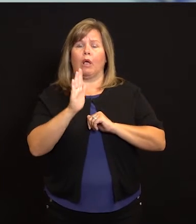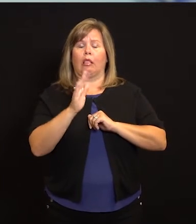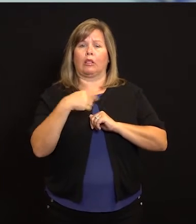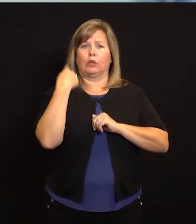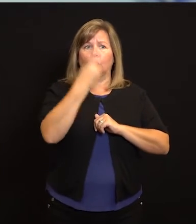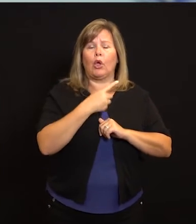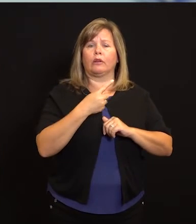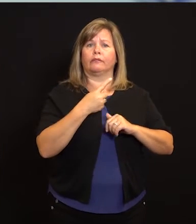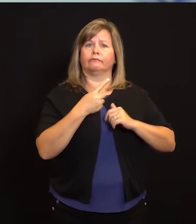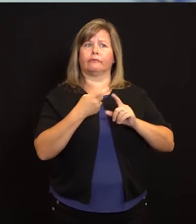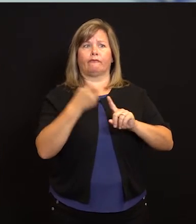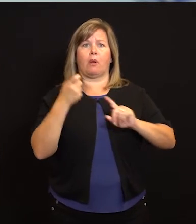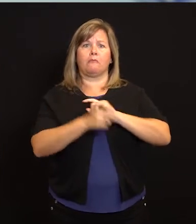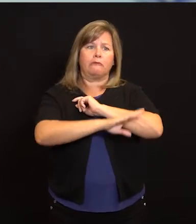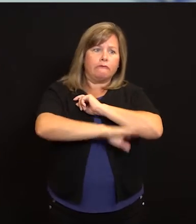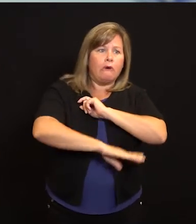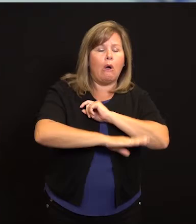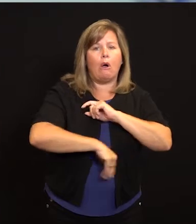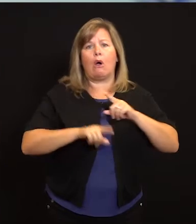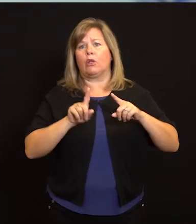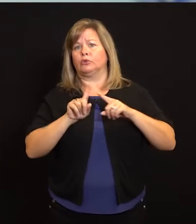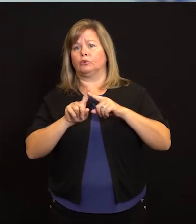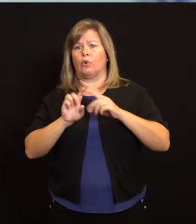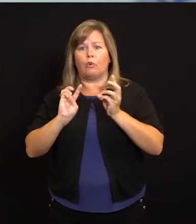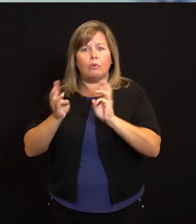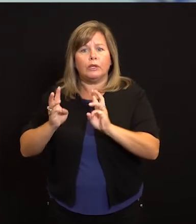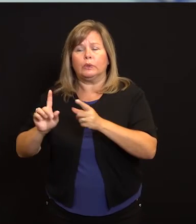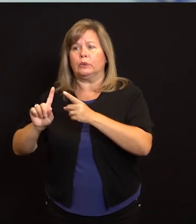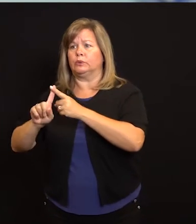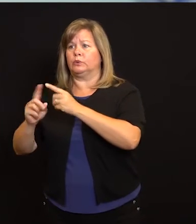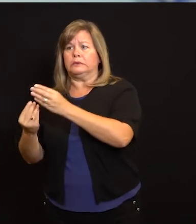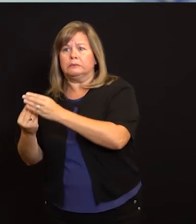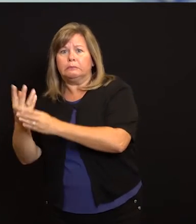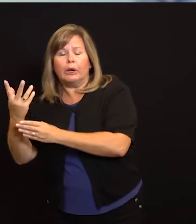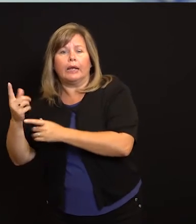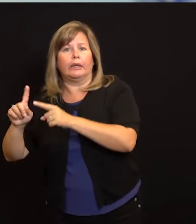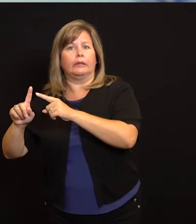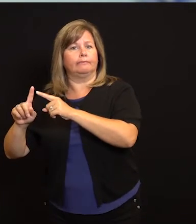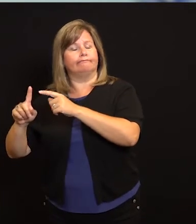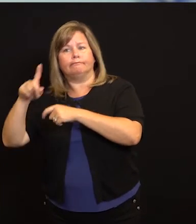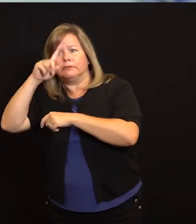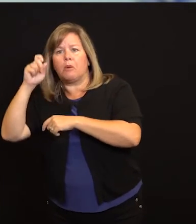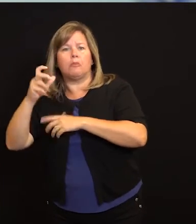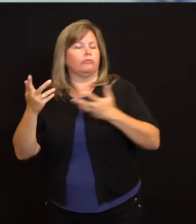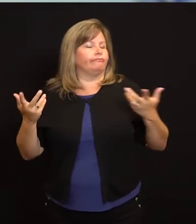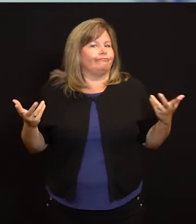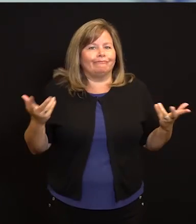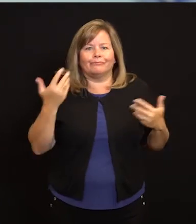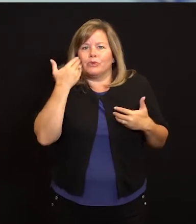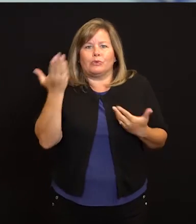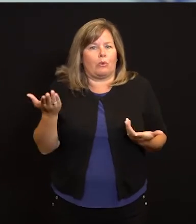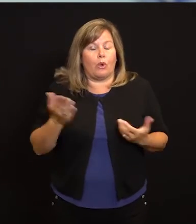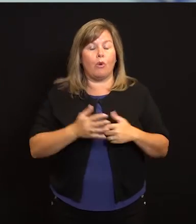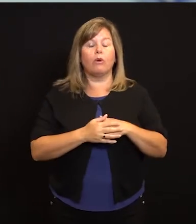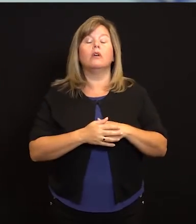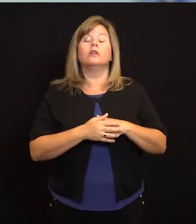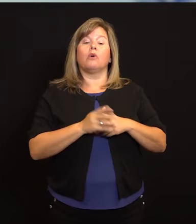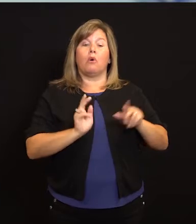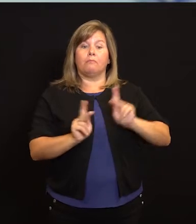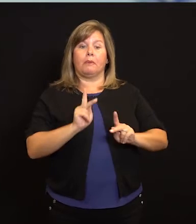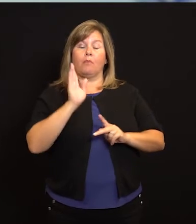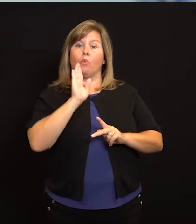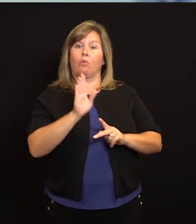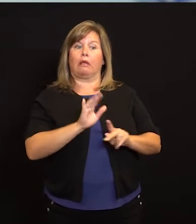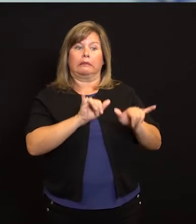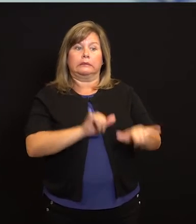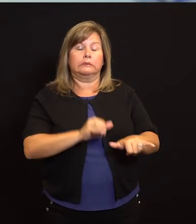pandemia va a verse temporada a lo largo de la temporada. Así que estamos un poco preocupados por eso. Sin duda, a